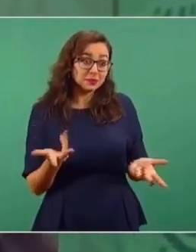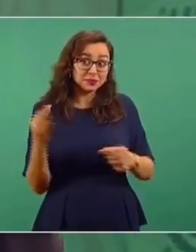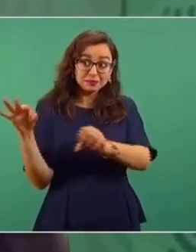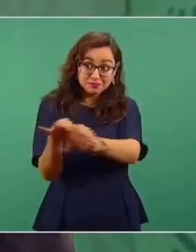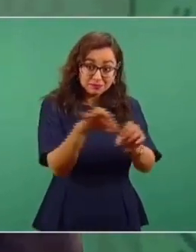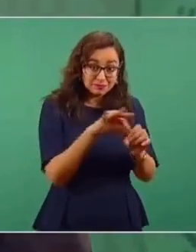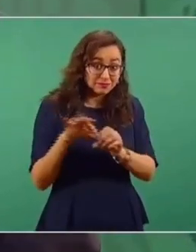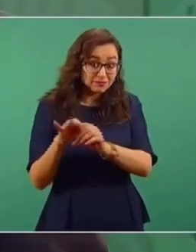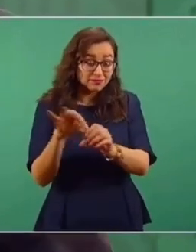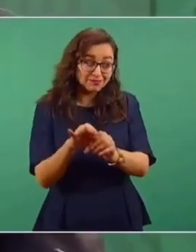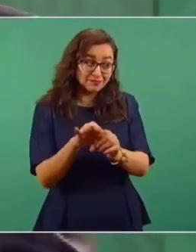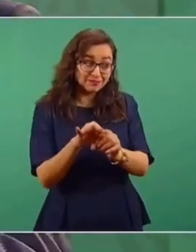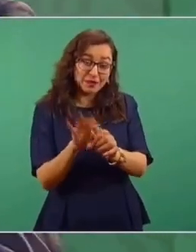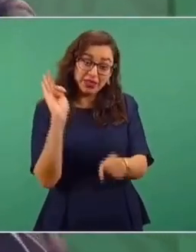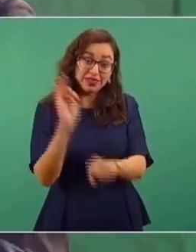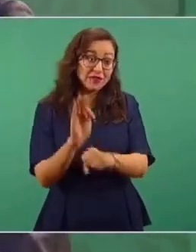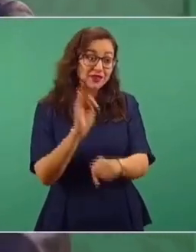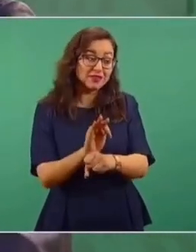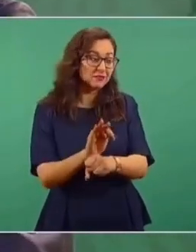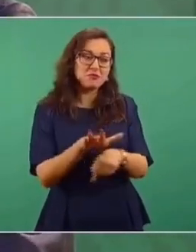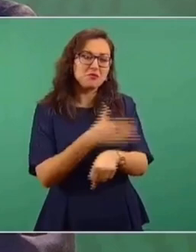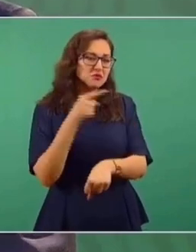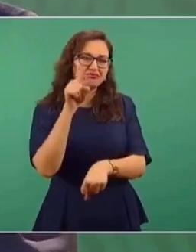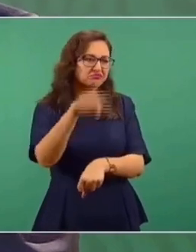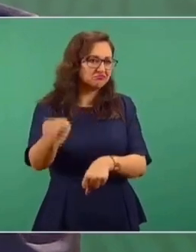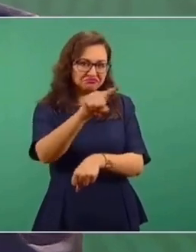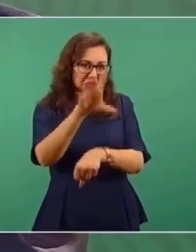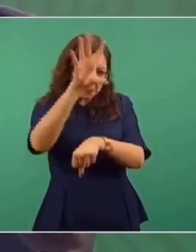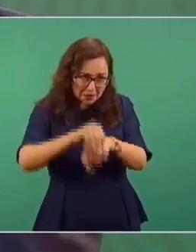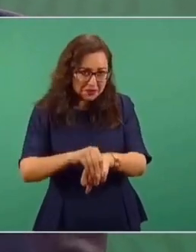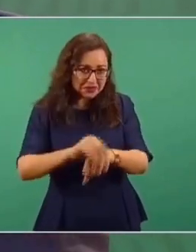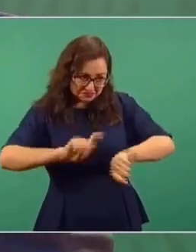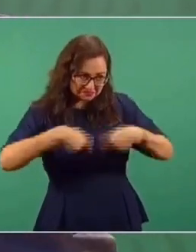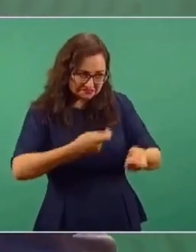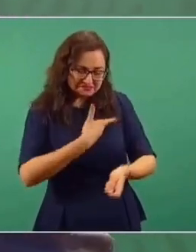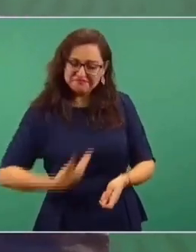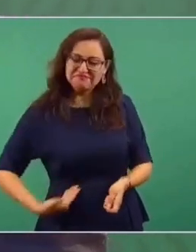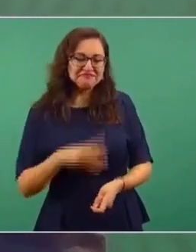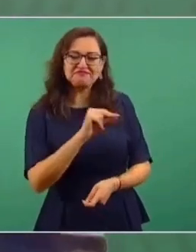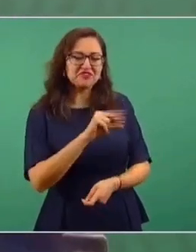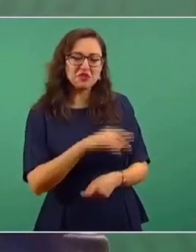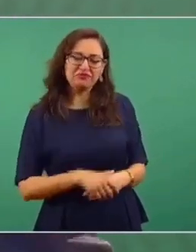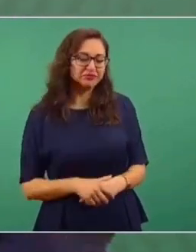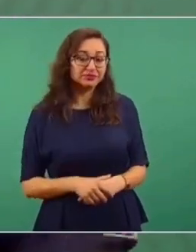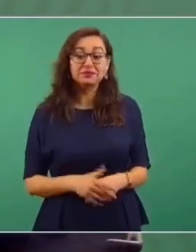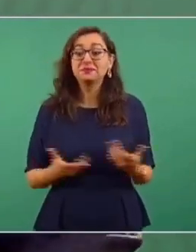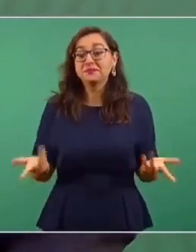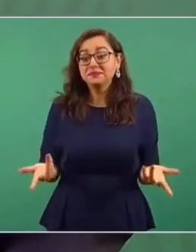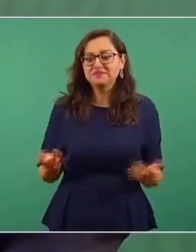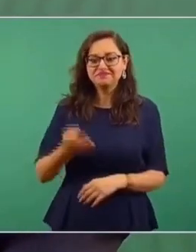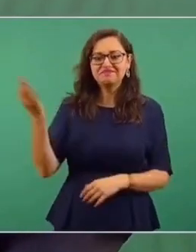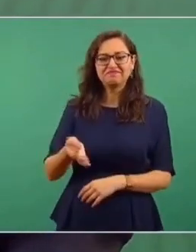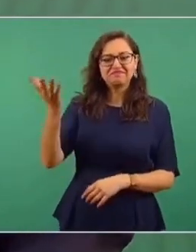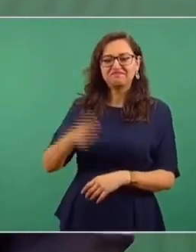el triunfo porque no van a querer entregarles la presencia. Así fue.